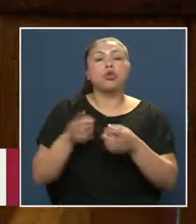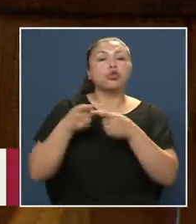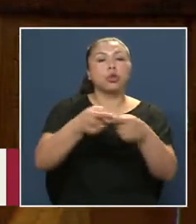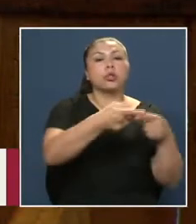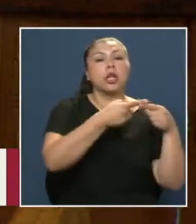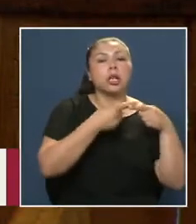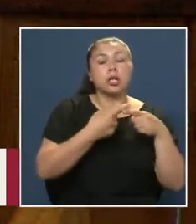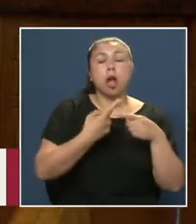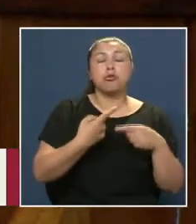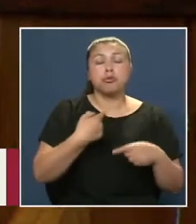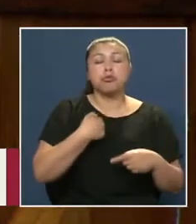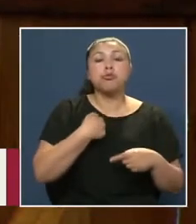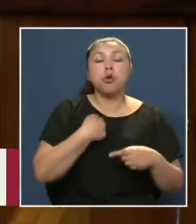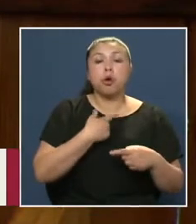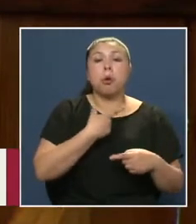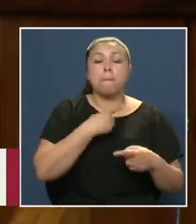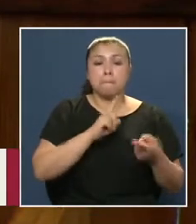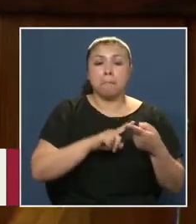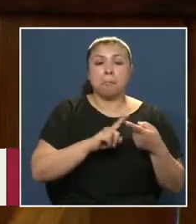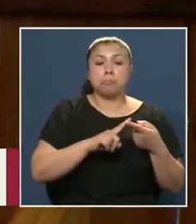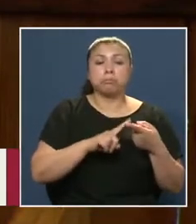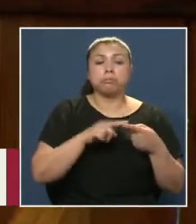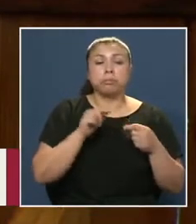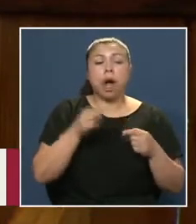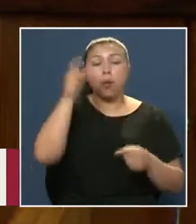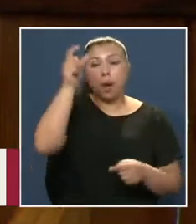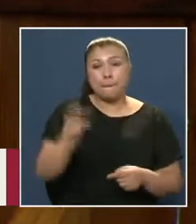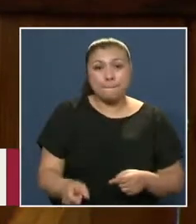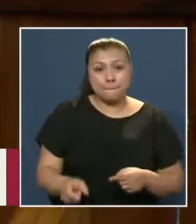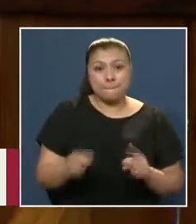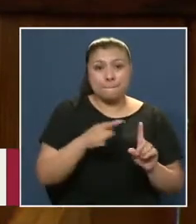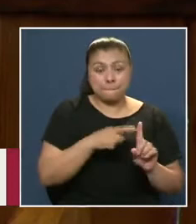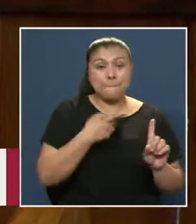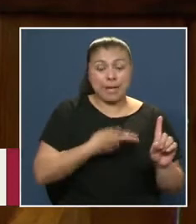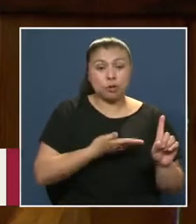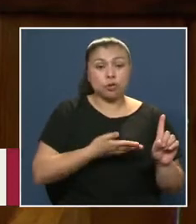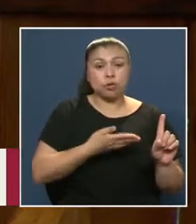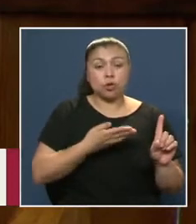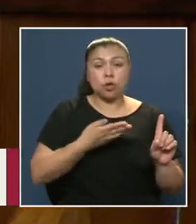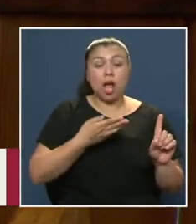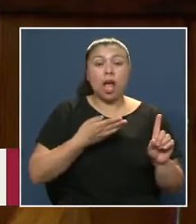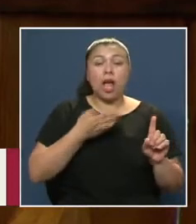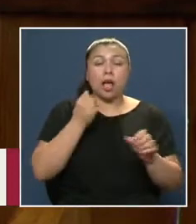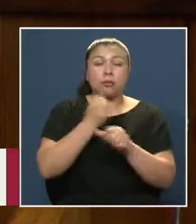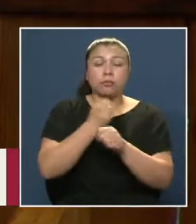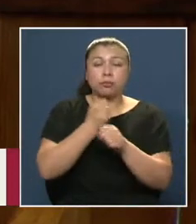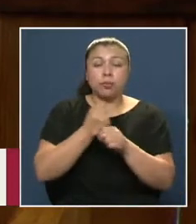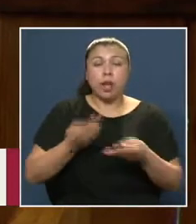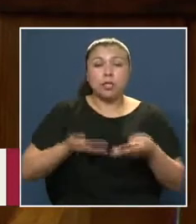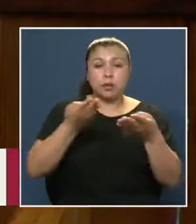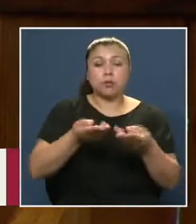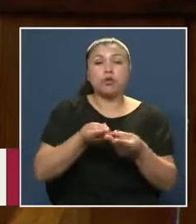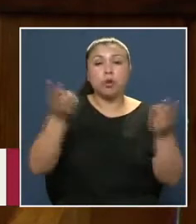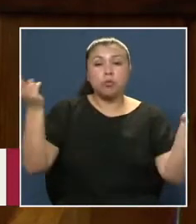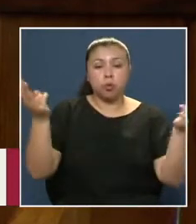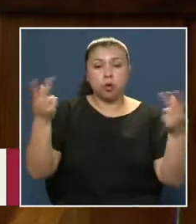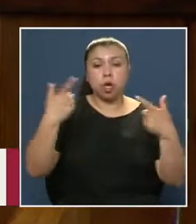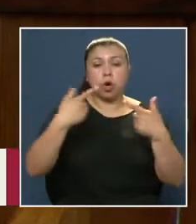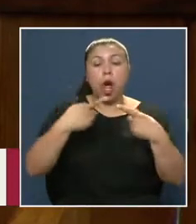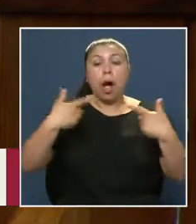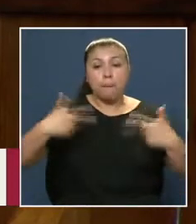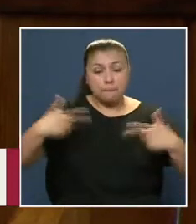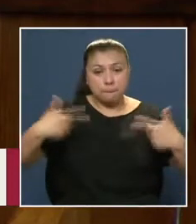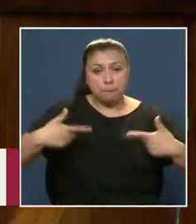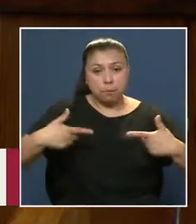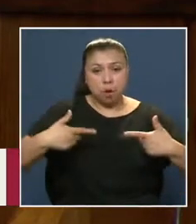Deseo ser parte De este homenaje A una persona Que dedicó su vida Al servicio público Haciendo de la política Una